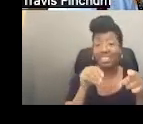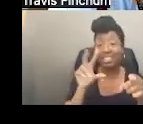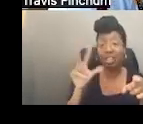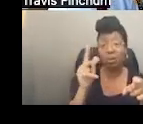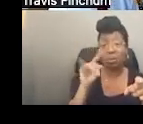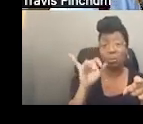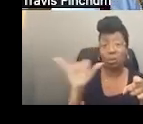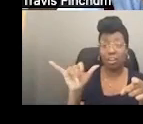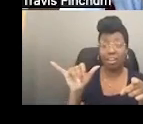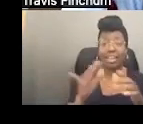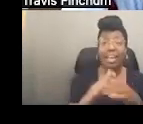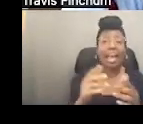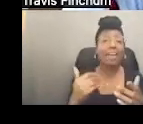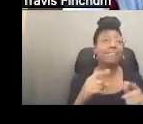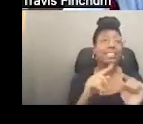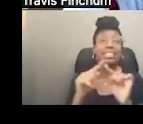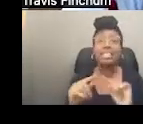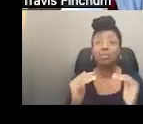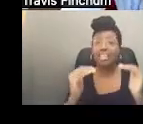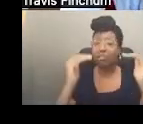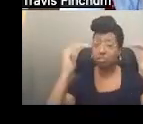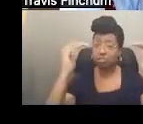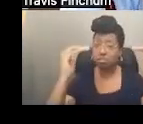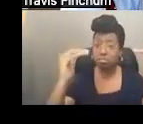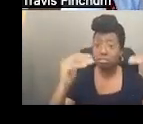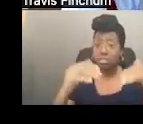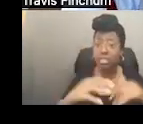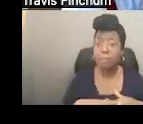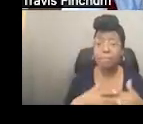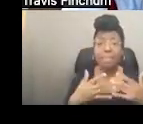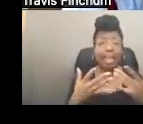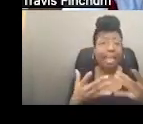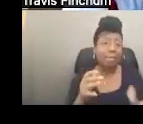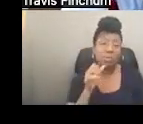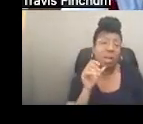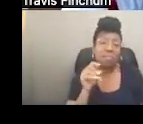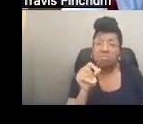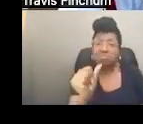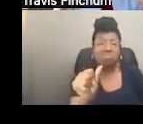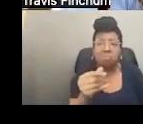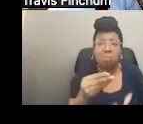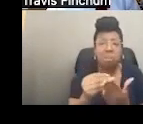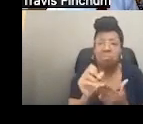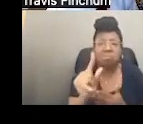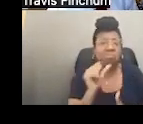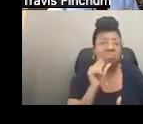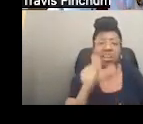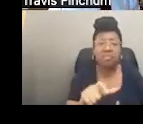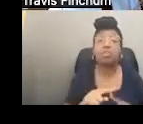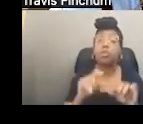fideicomiso de terceros. distintos niveles de beneficiarios y no hay un reembolso que sea